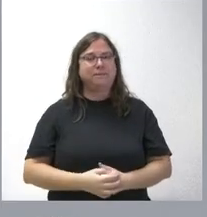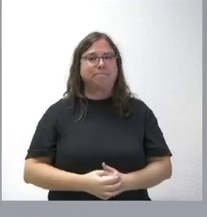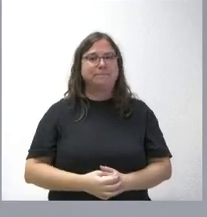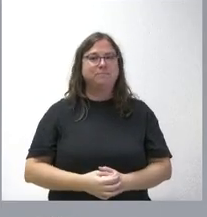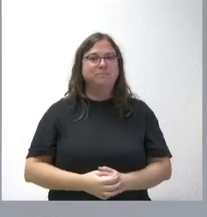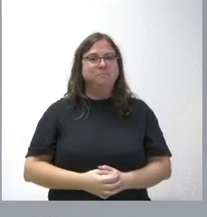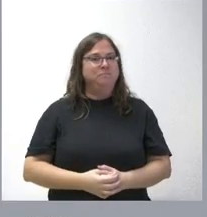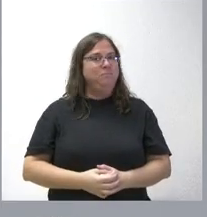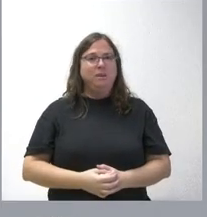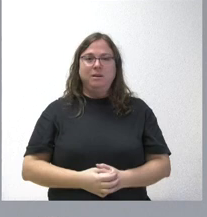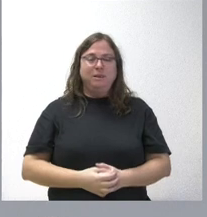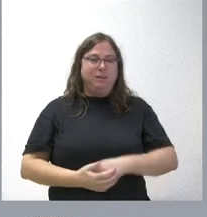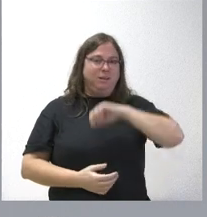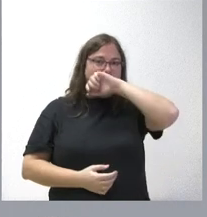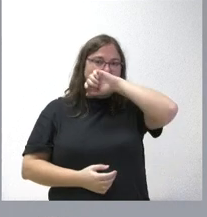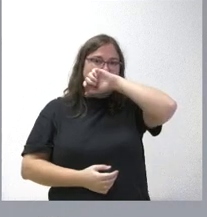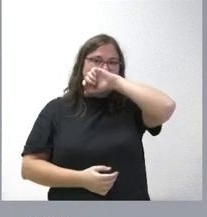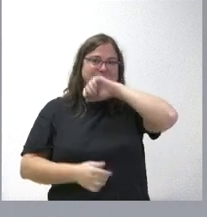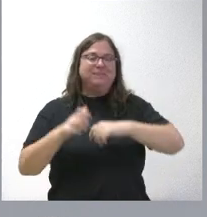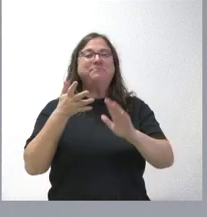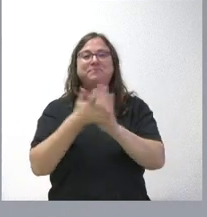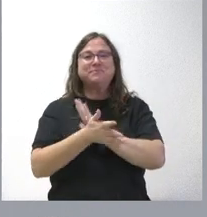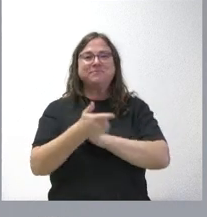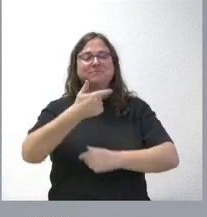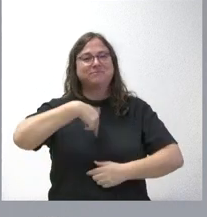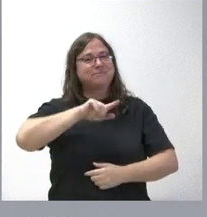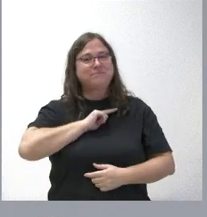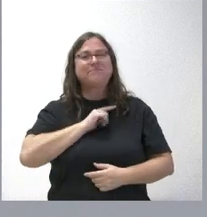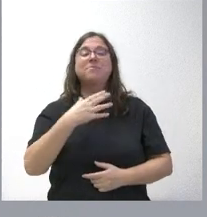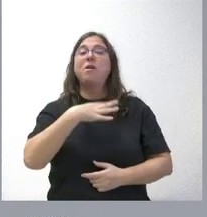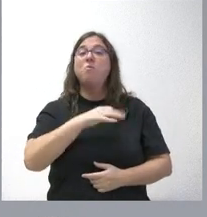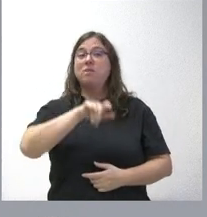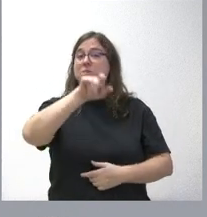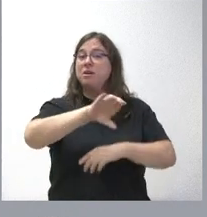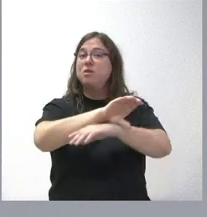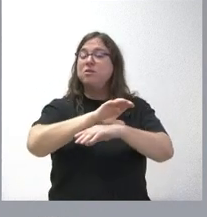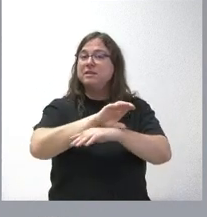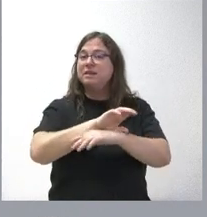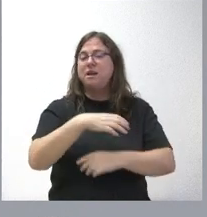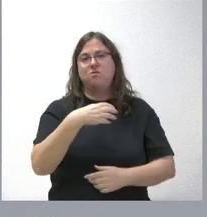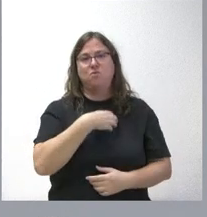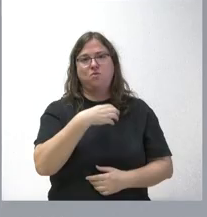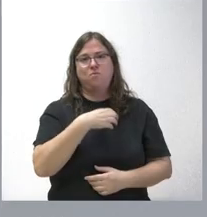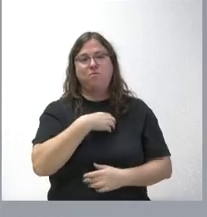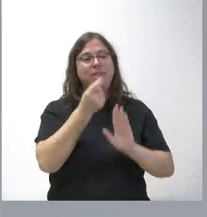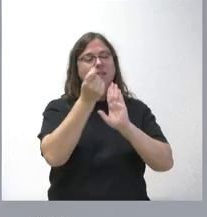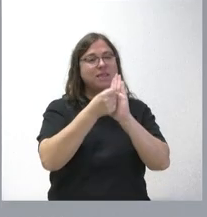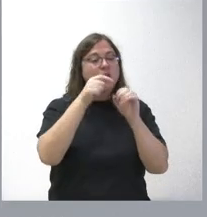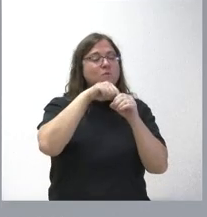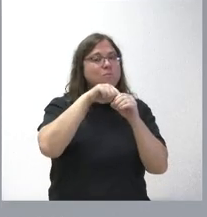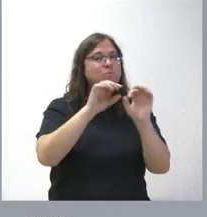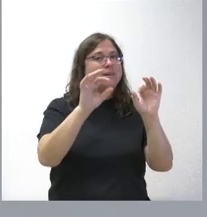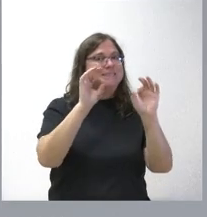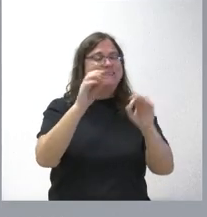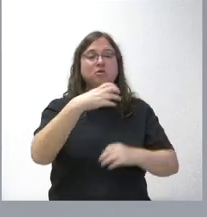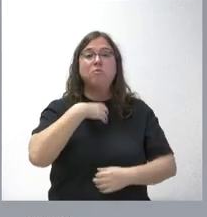De tal manera que, de manera libre, no va a poder una consejería concreta pormenorizar un puesto como LD si